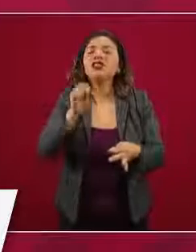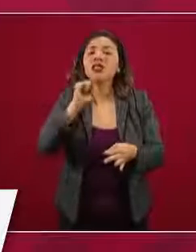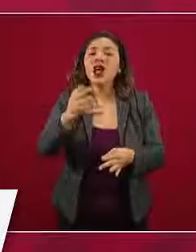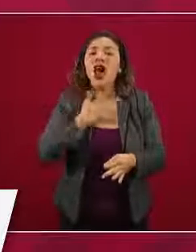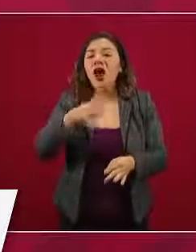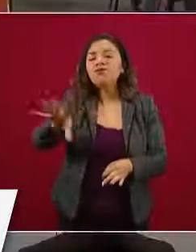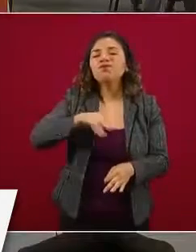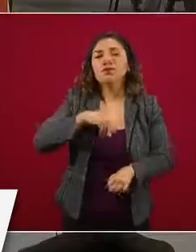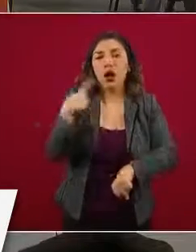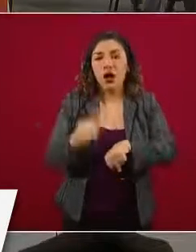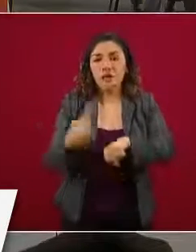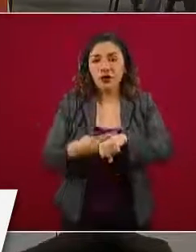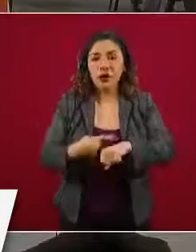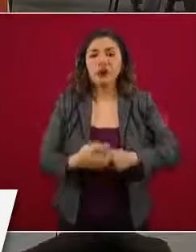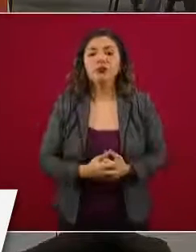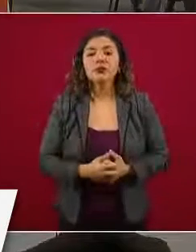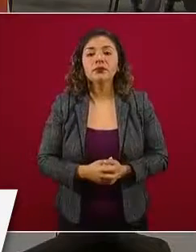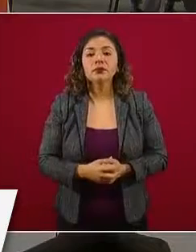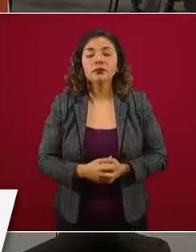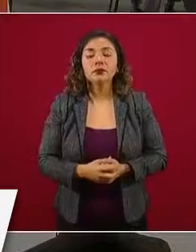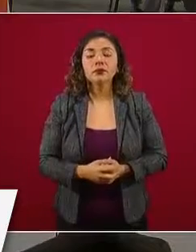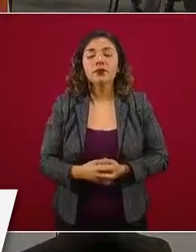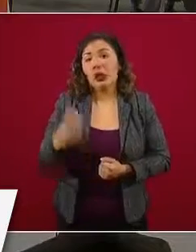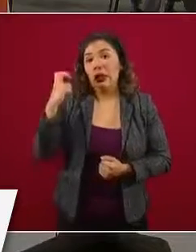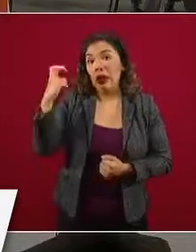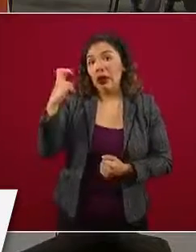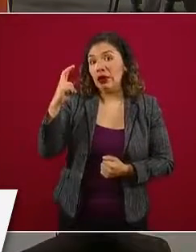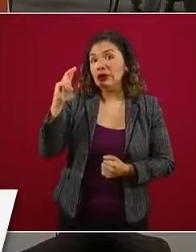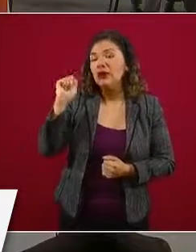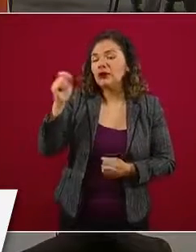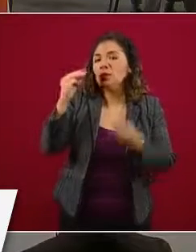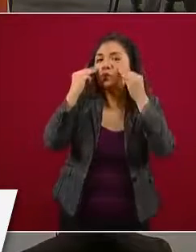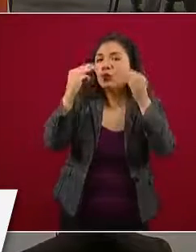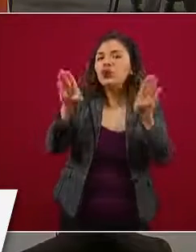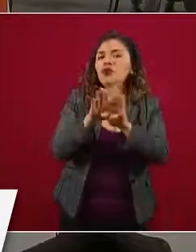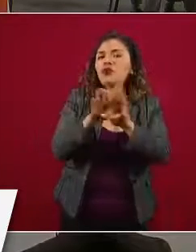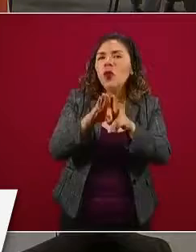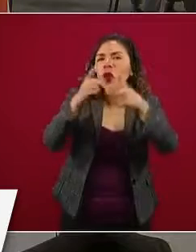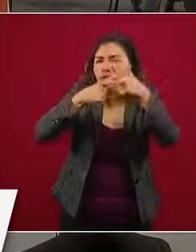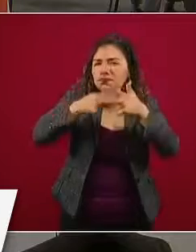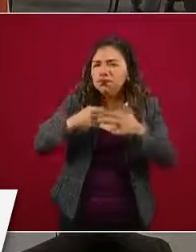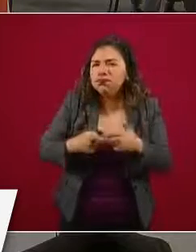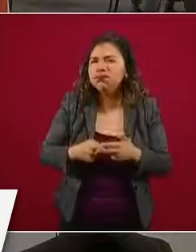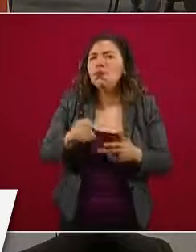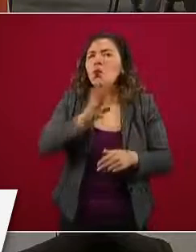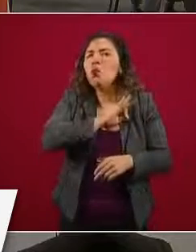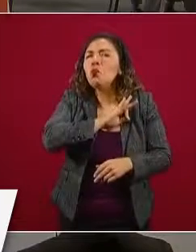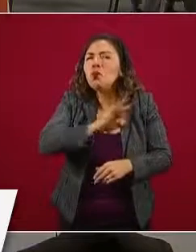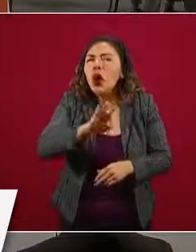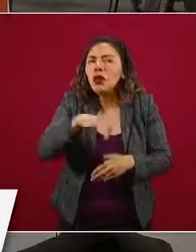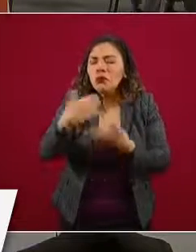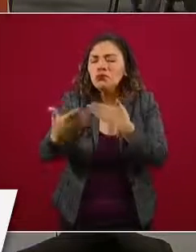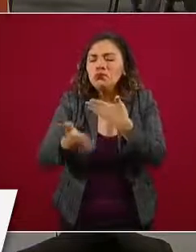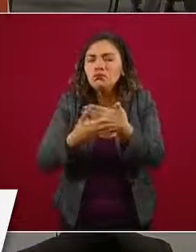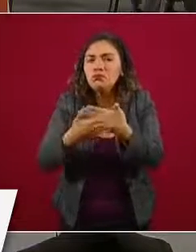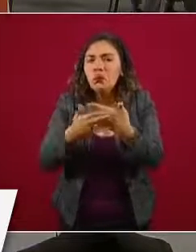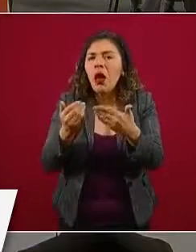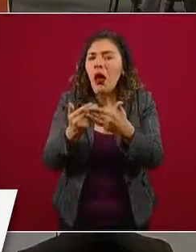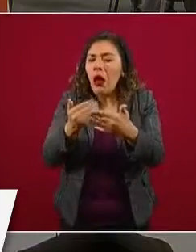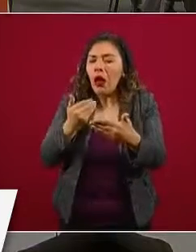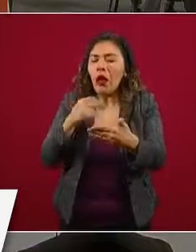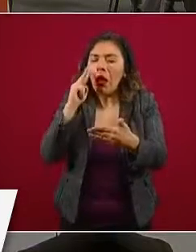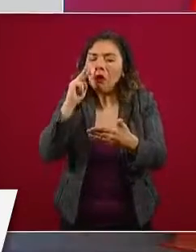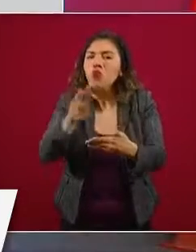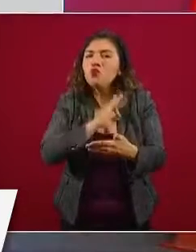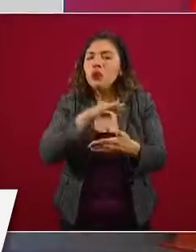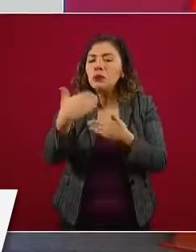En la siguiente diapositiva vemos la estimación, recordamos que la estimación es un mecanismo para anticiparnos